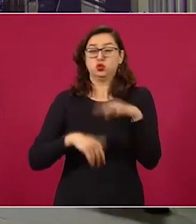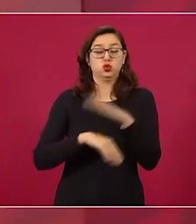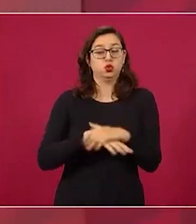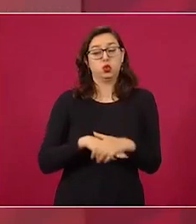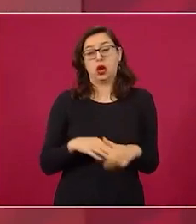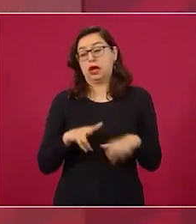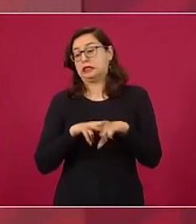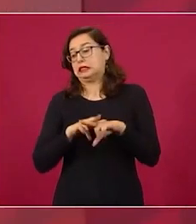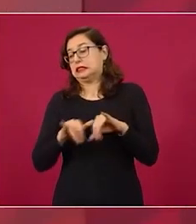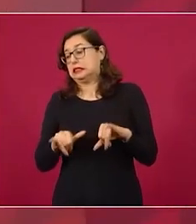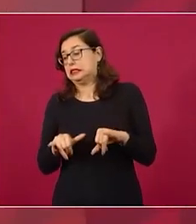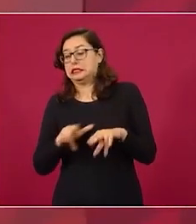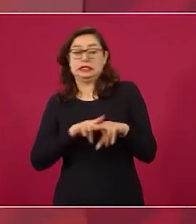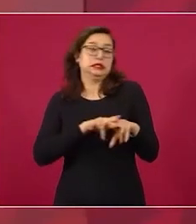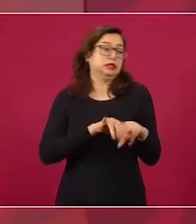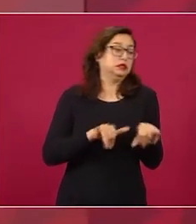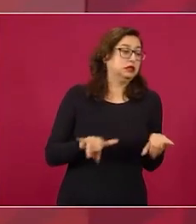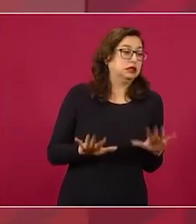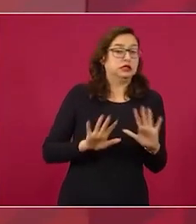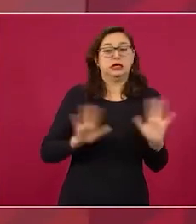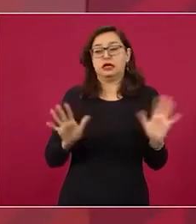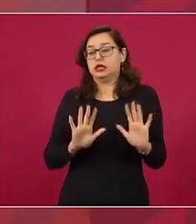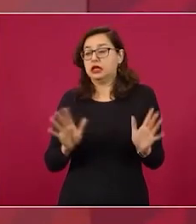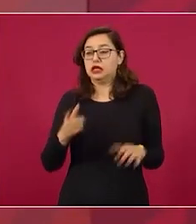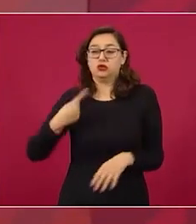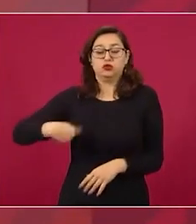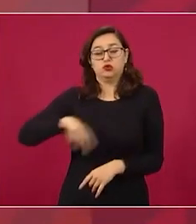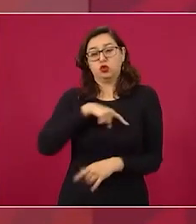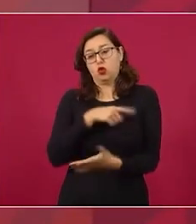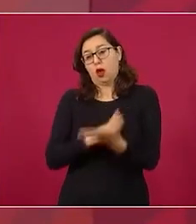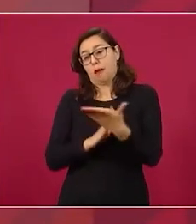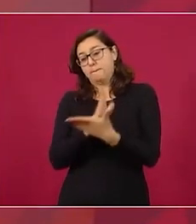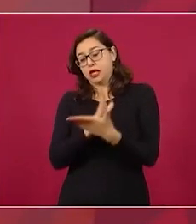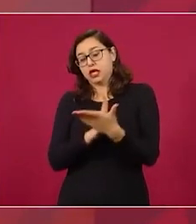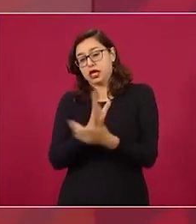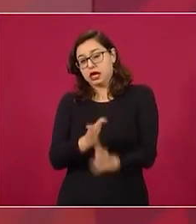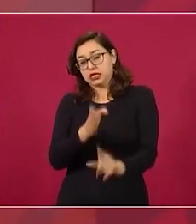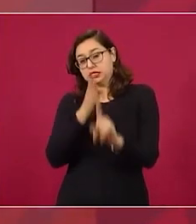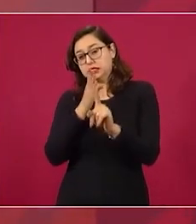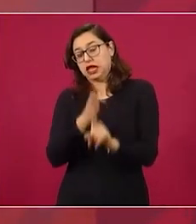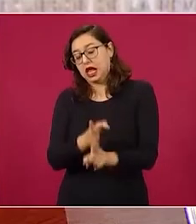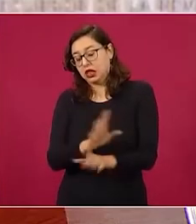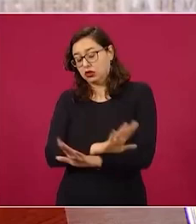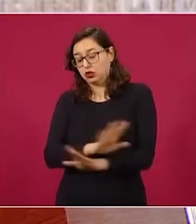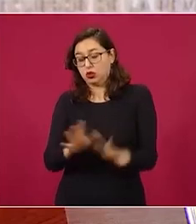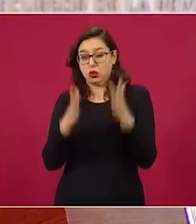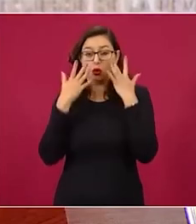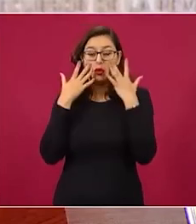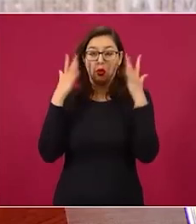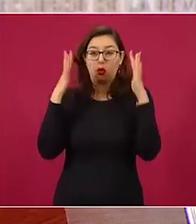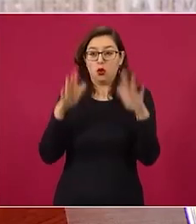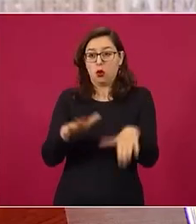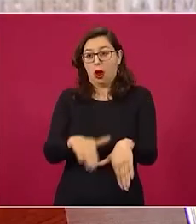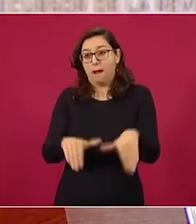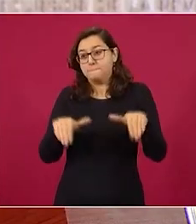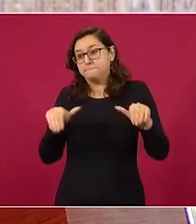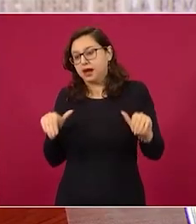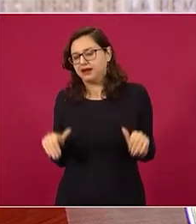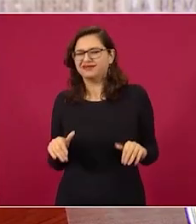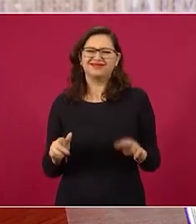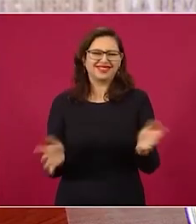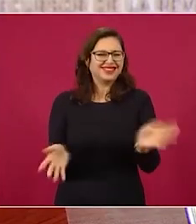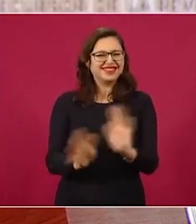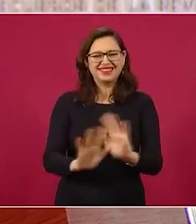Ocampo decía que el moderado no era más que un